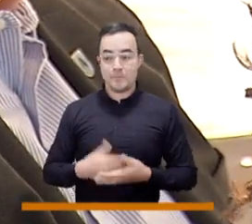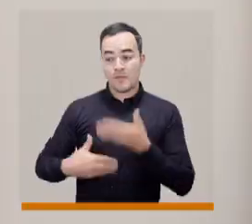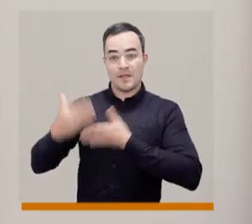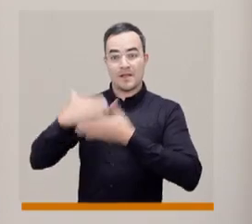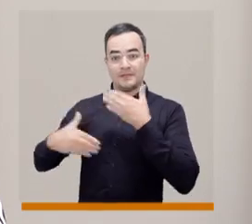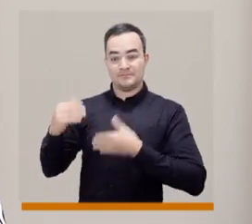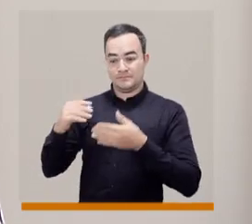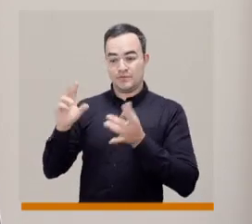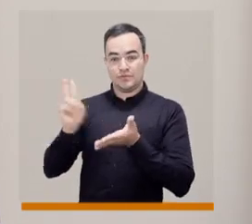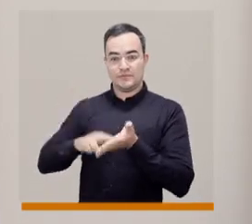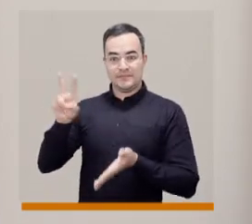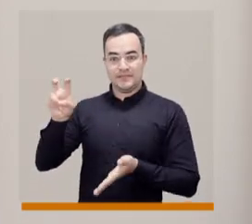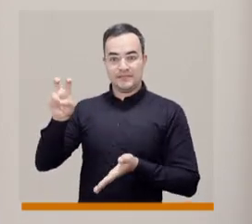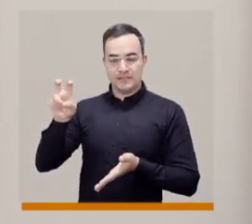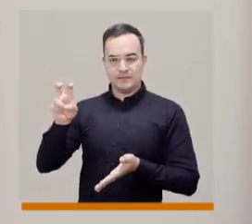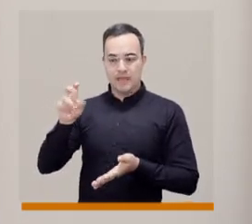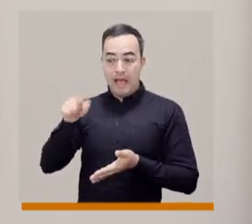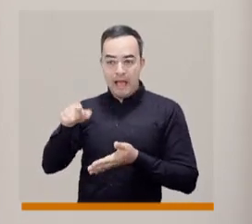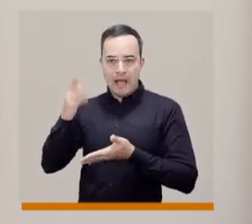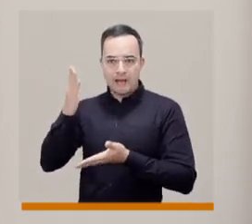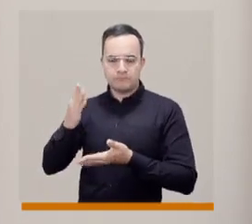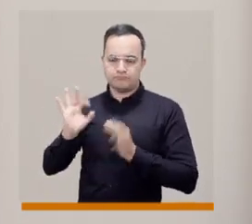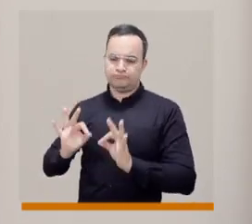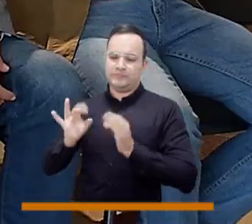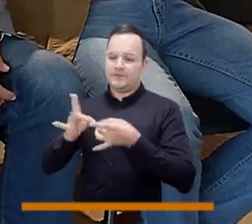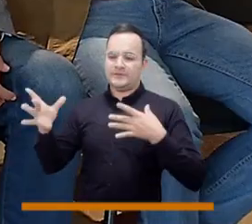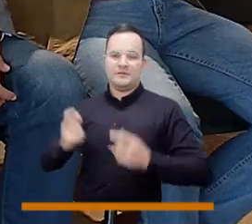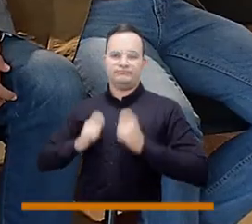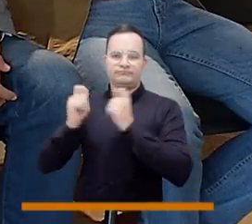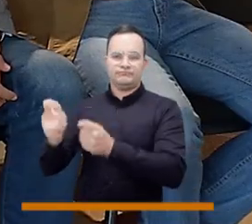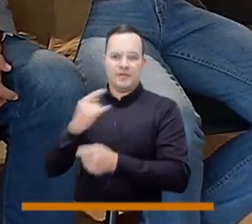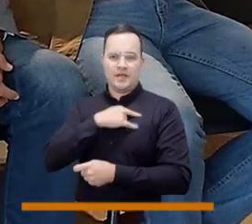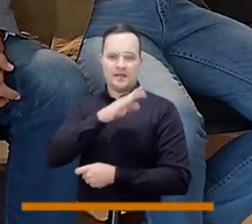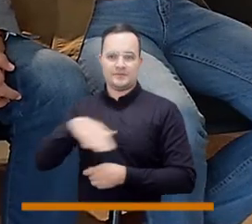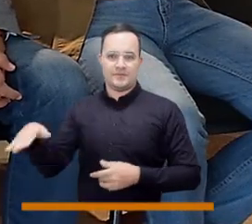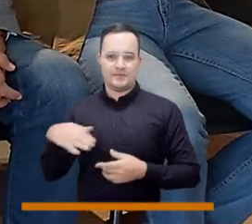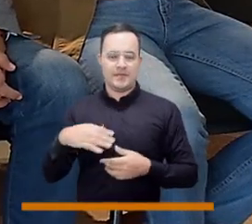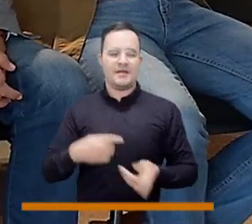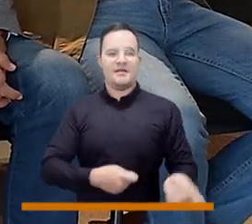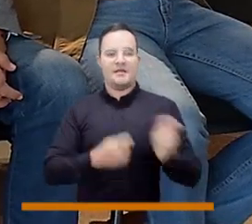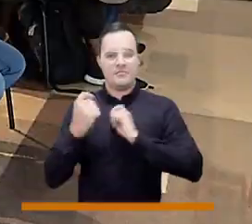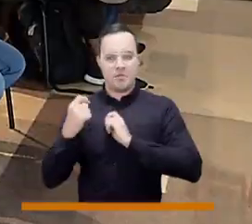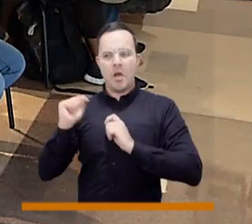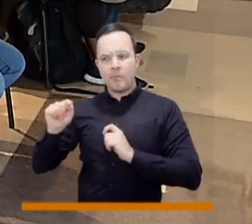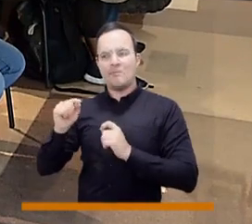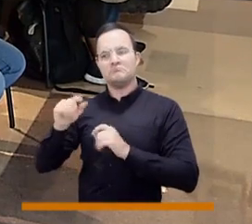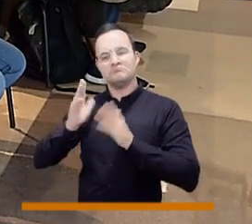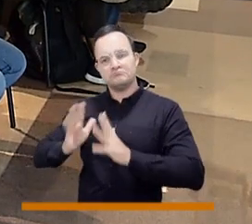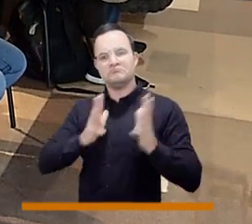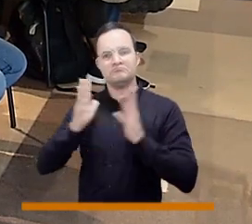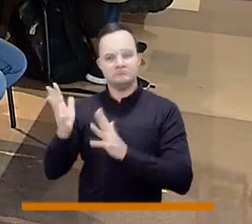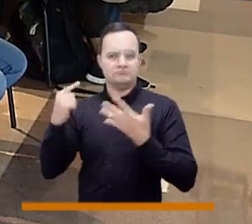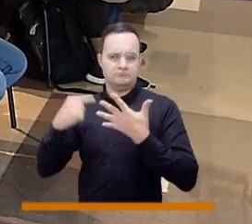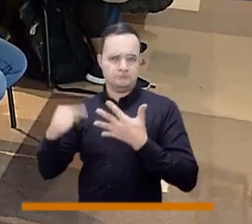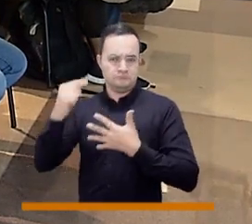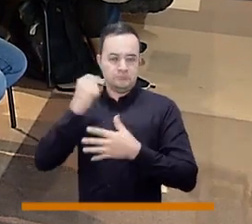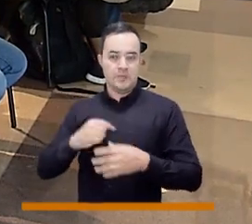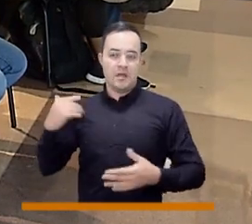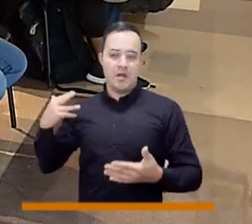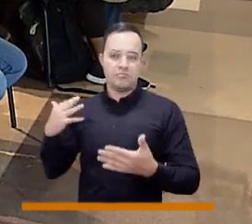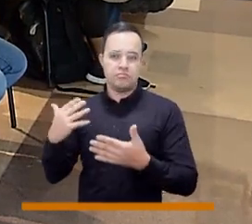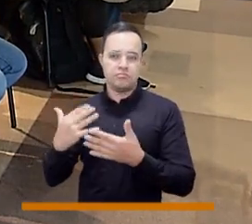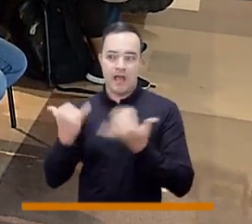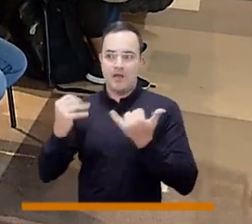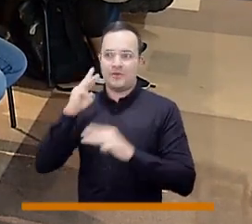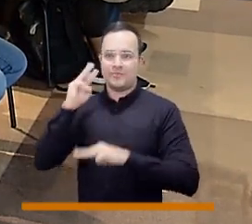realidad. Desde el año 2007, este histórico edificio fue entregado a la Universidad de Antioquia, que hoy revitaliza